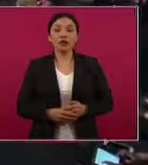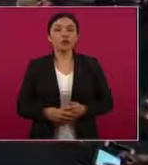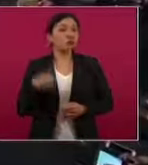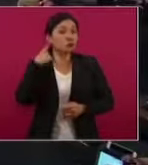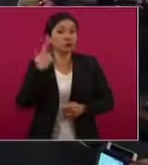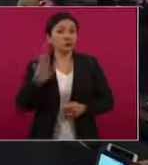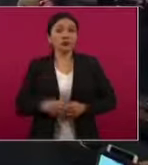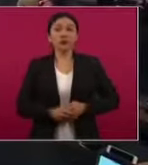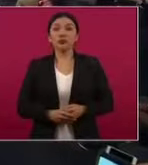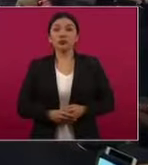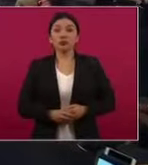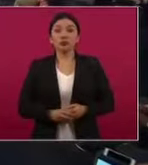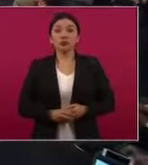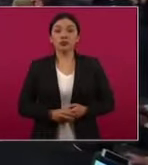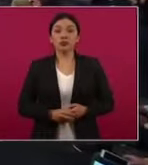Adelante.